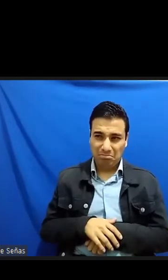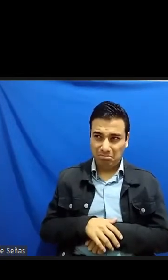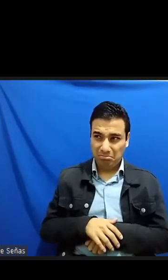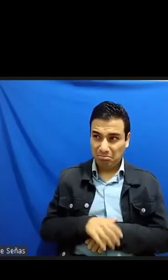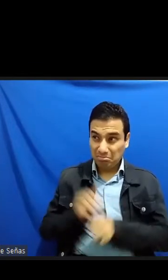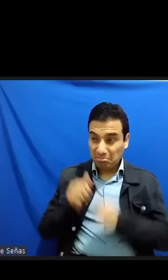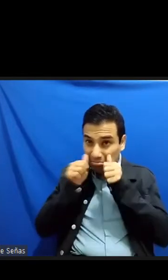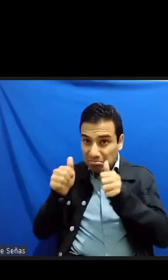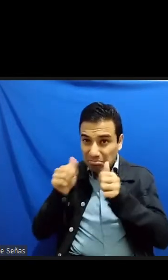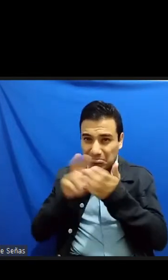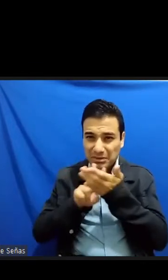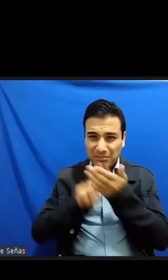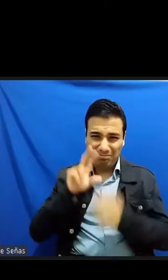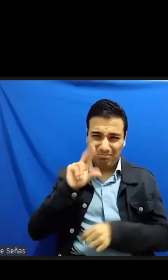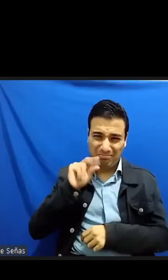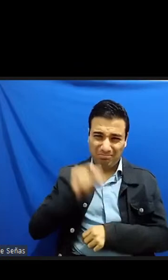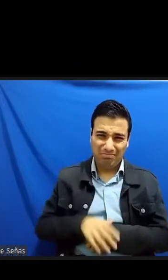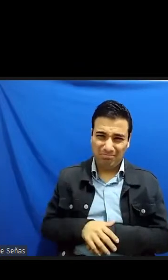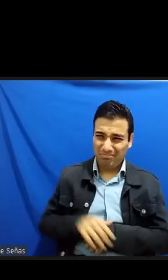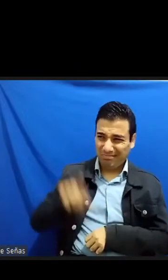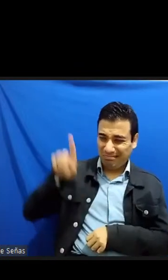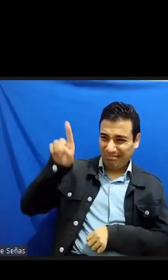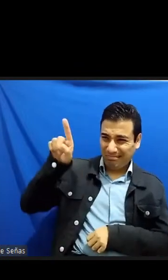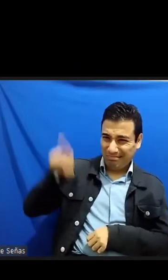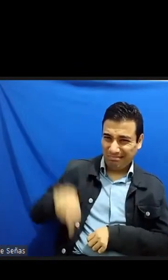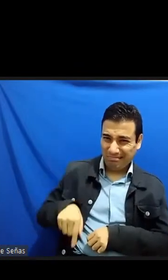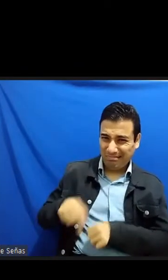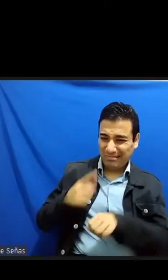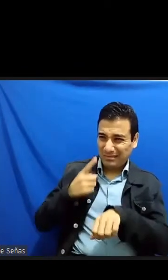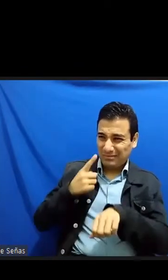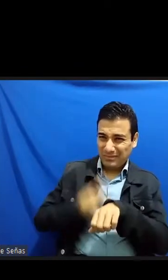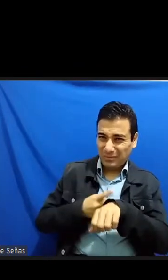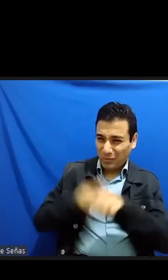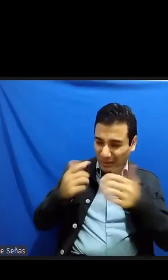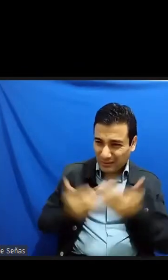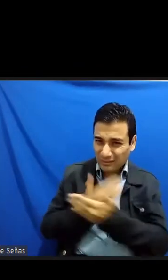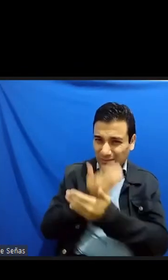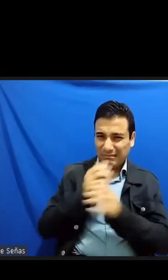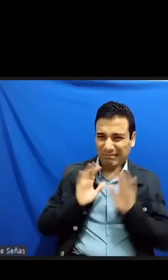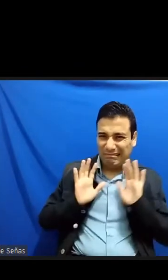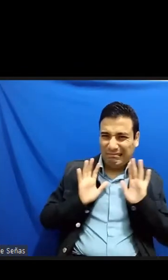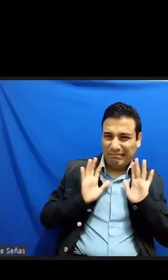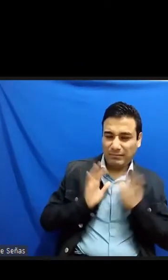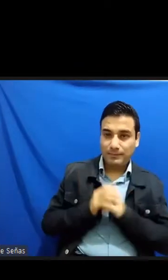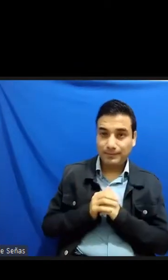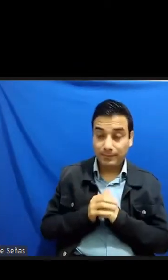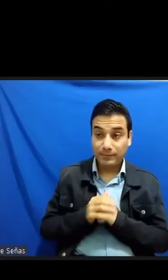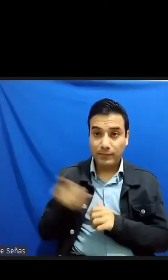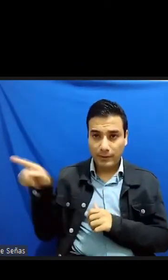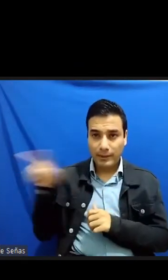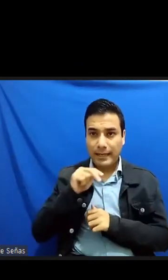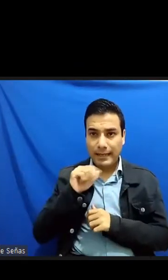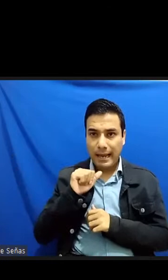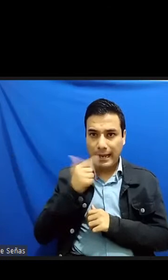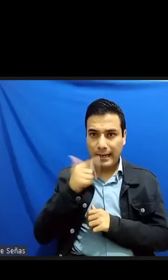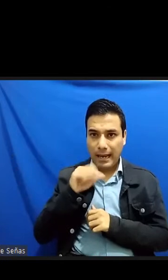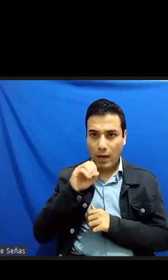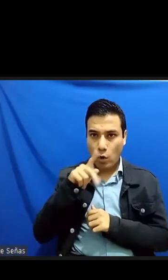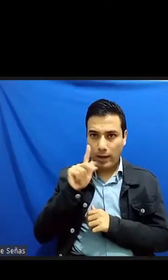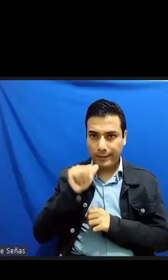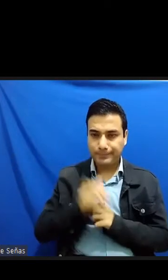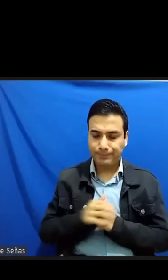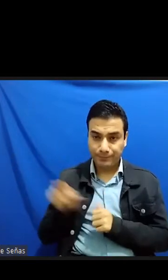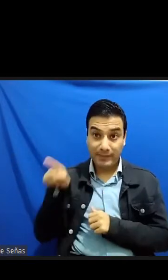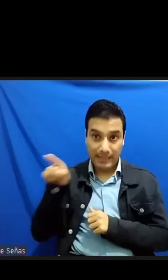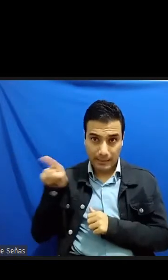aquella condición le fue dada de nacimiento Nagaoka se encargó y eso fue algo que